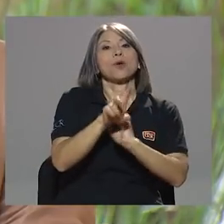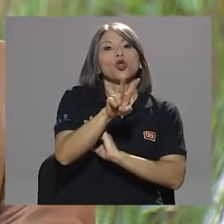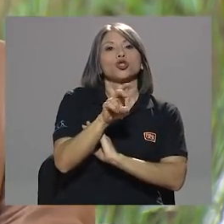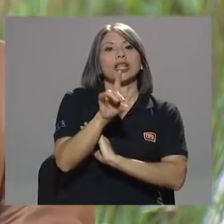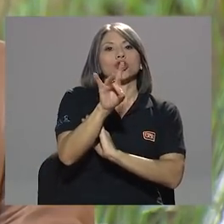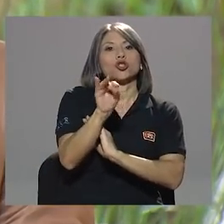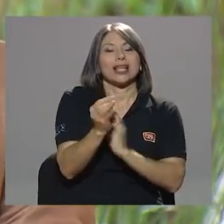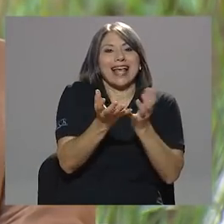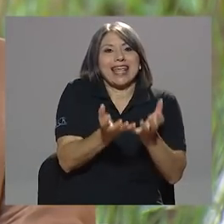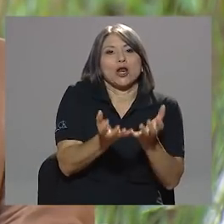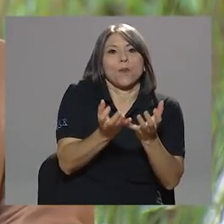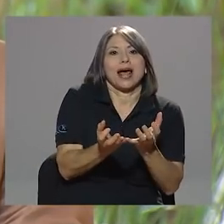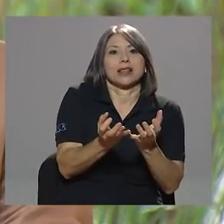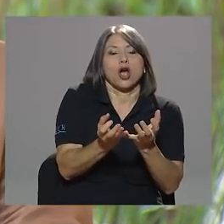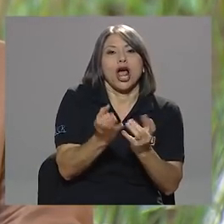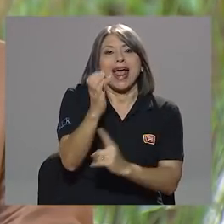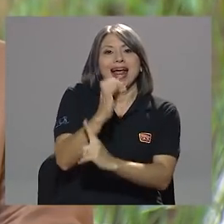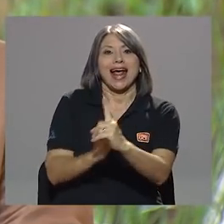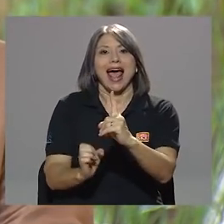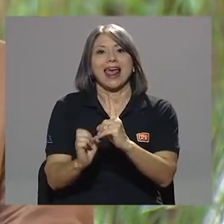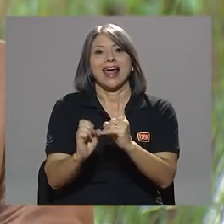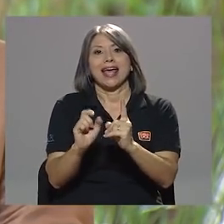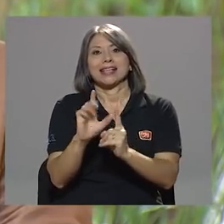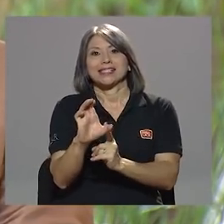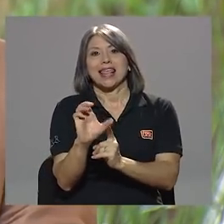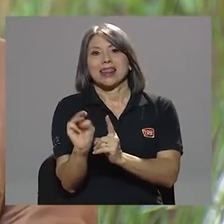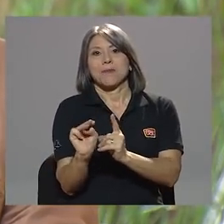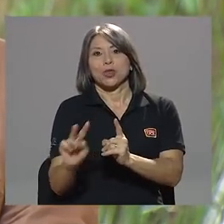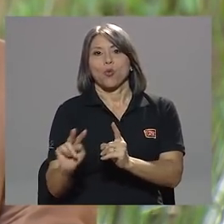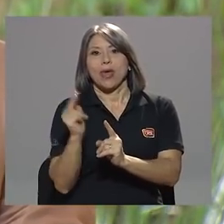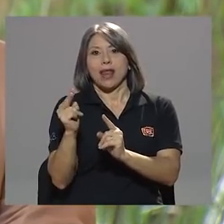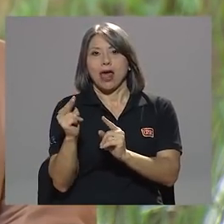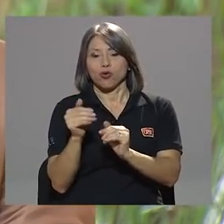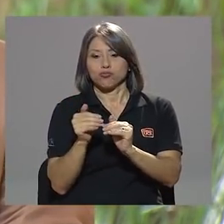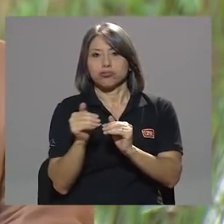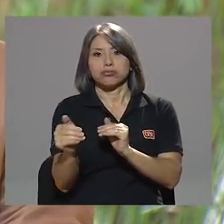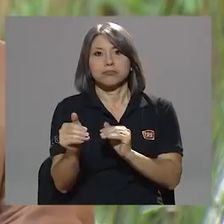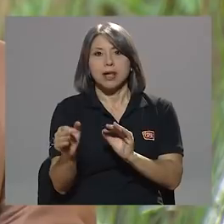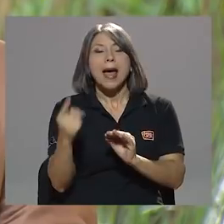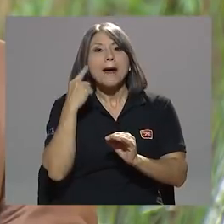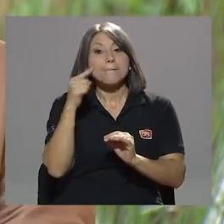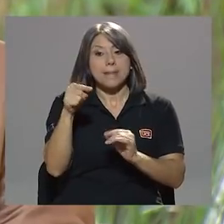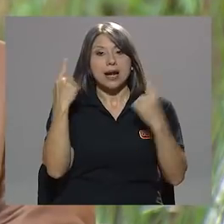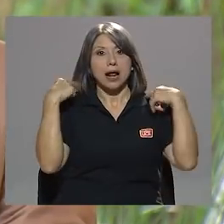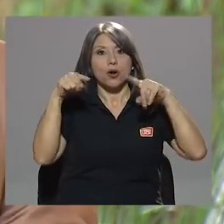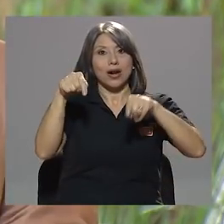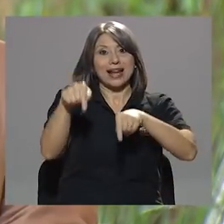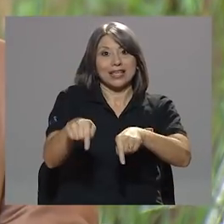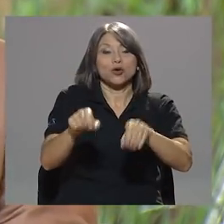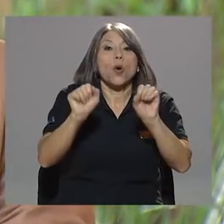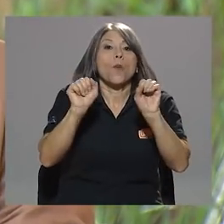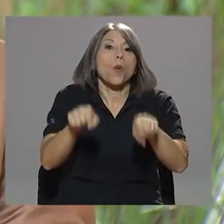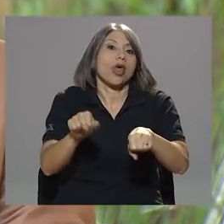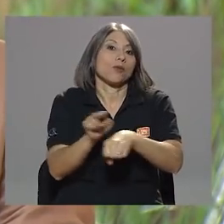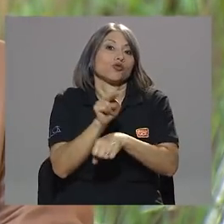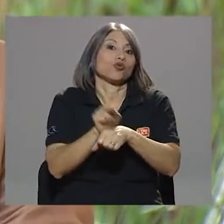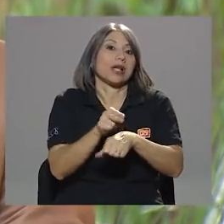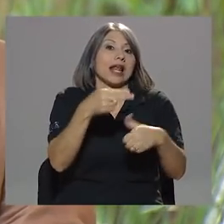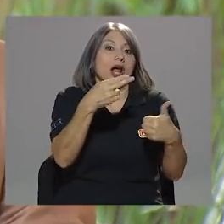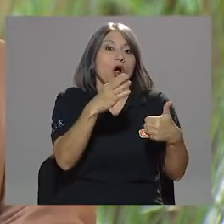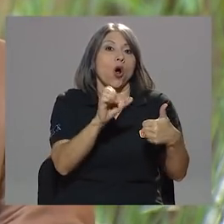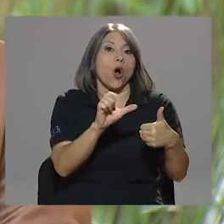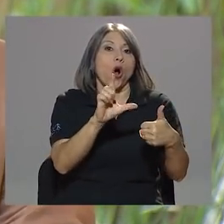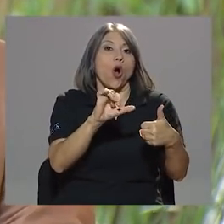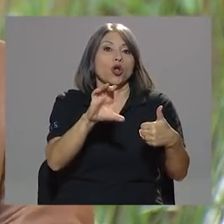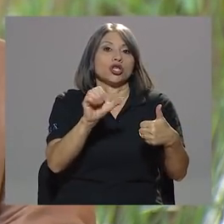centímetro cuadrado. Un ejemplo. Para llegarle a eso, podemos usar de Holcim o del